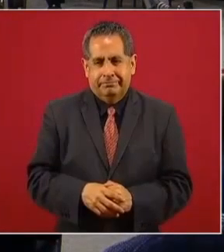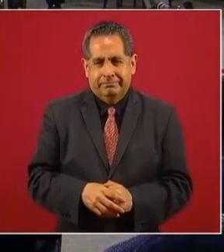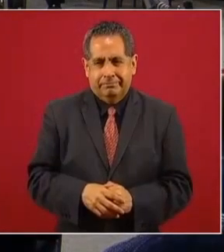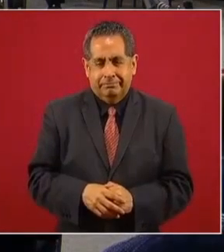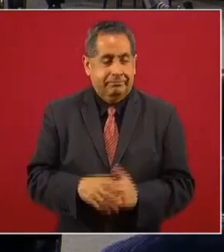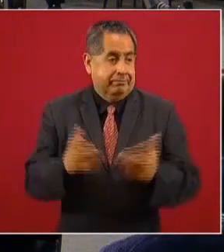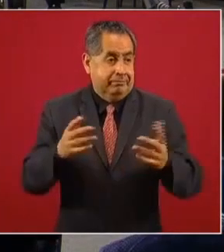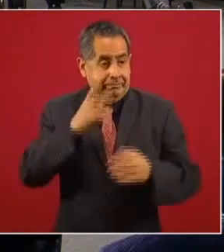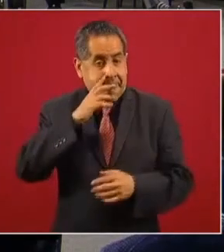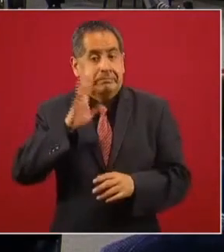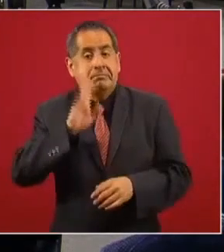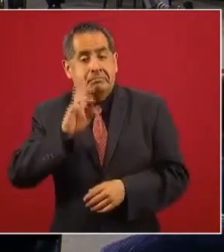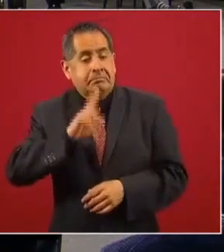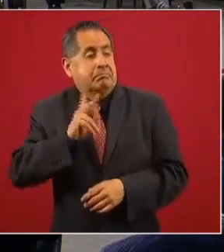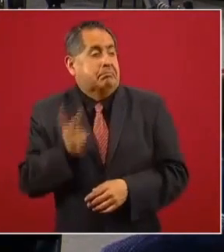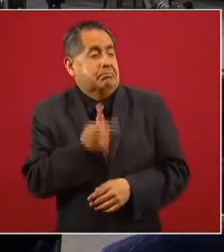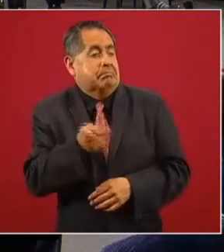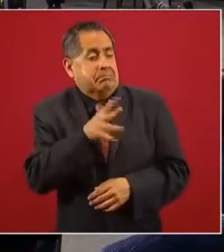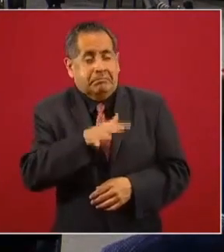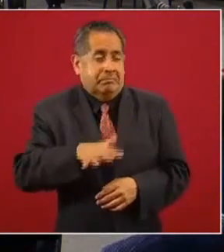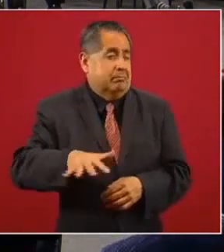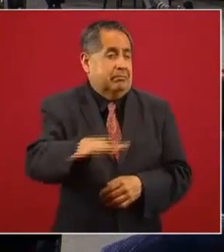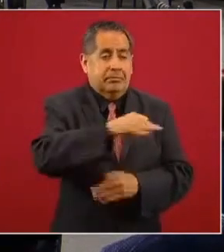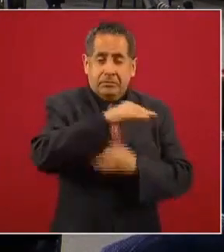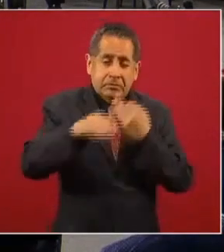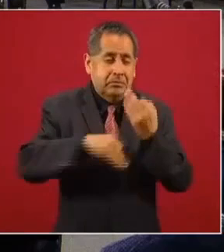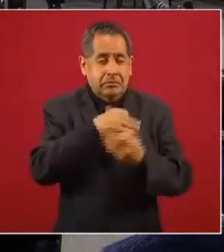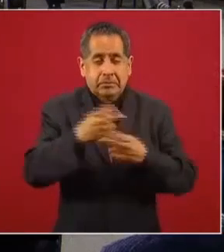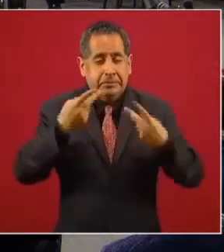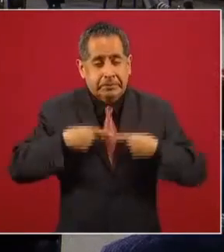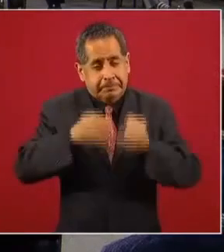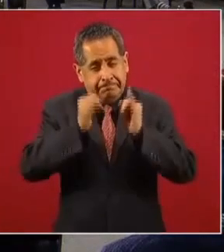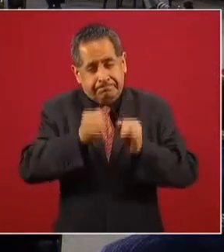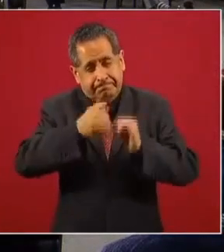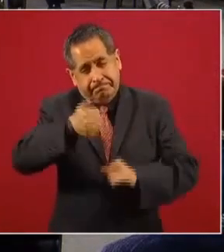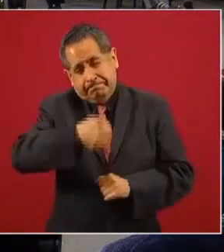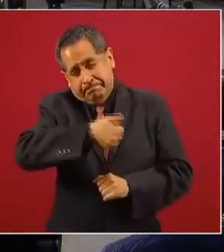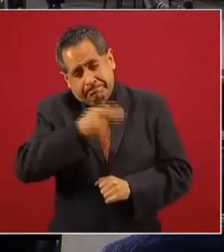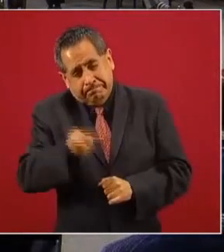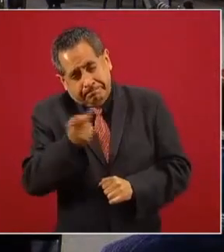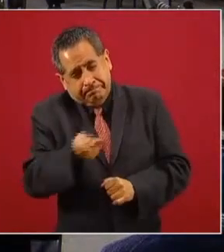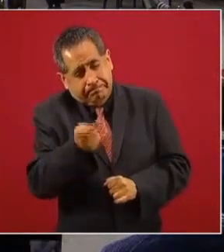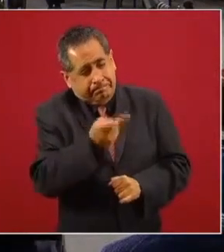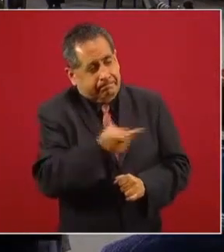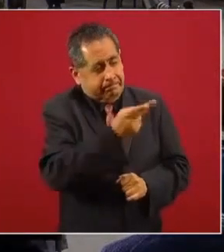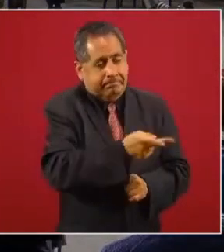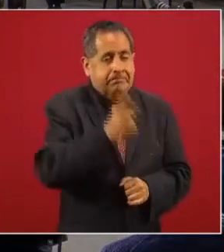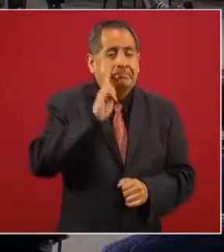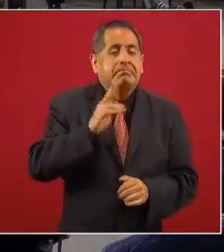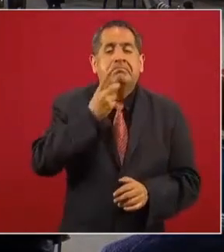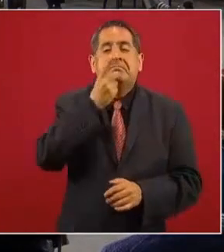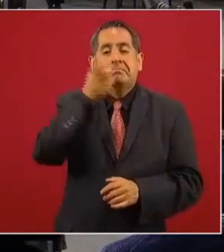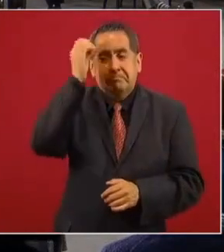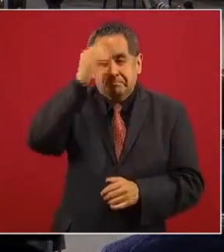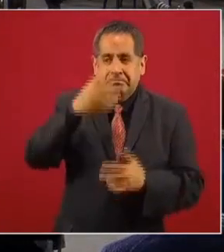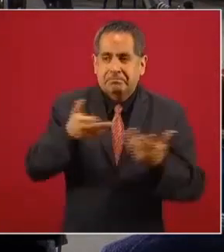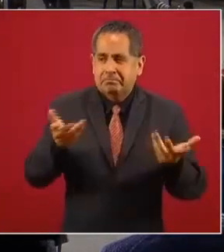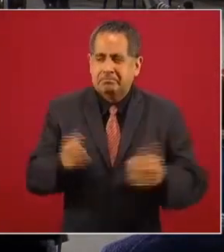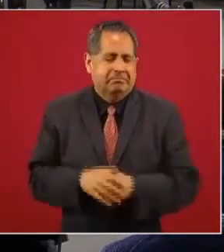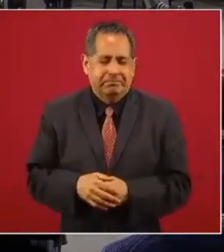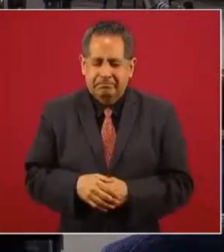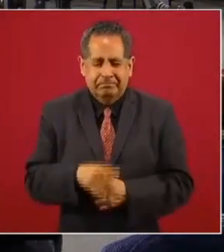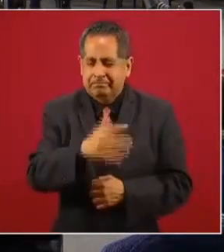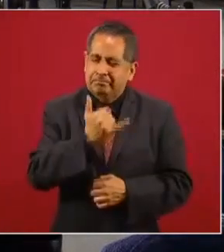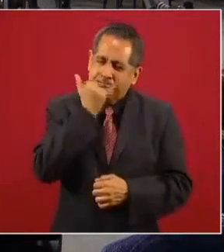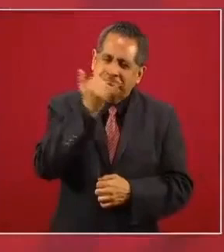Habría que preguntarle a todos los ciudadanos de esos nueve estados. Pero es